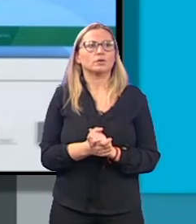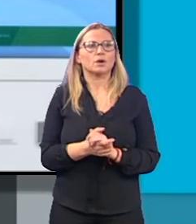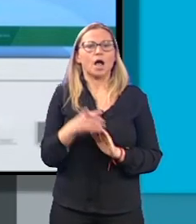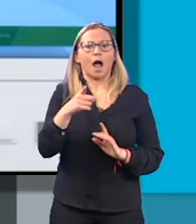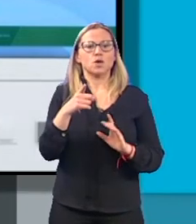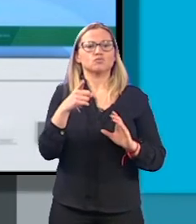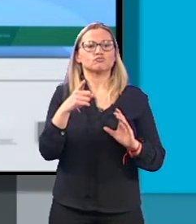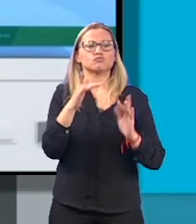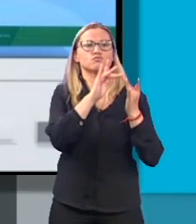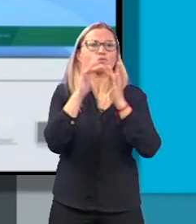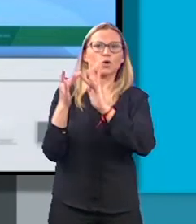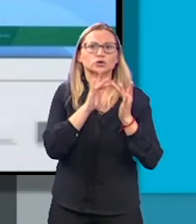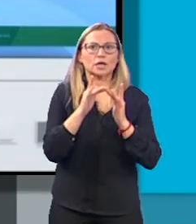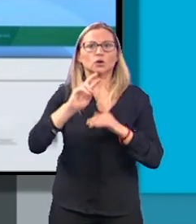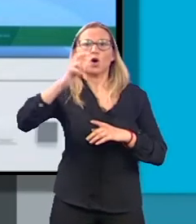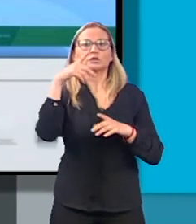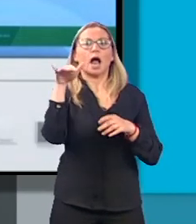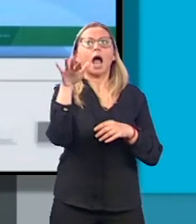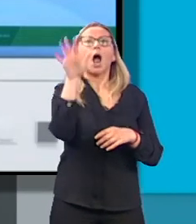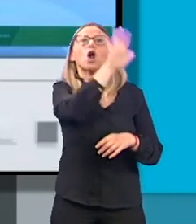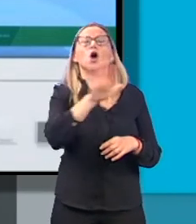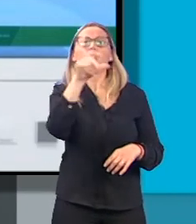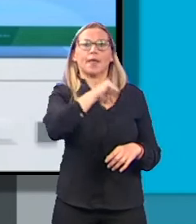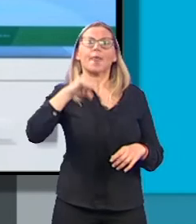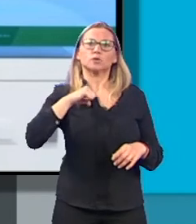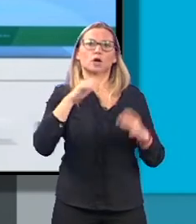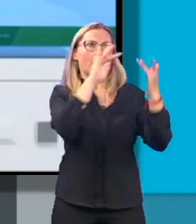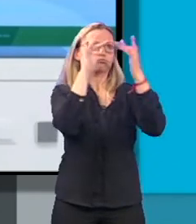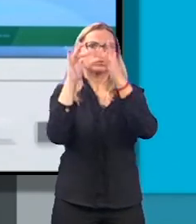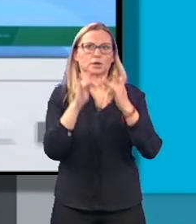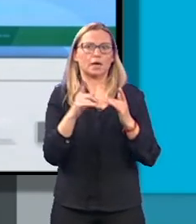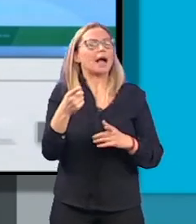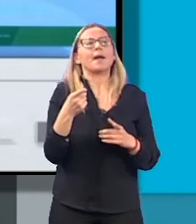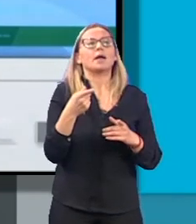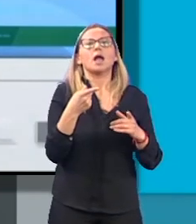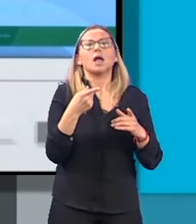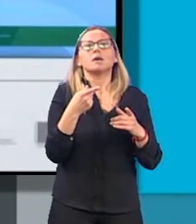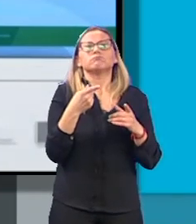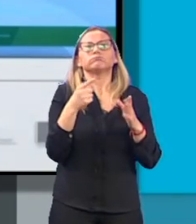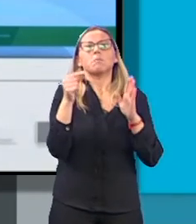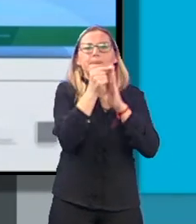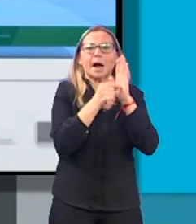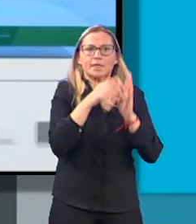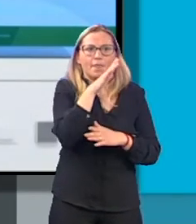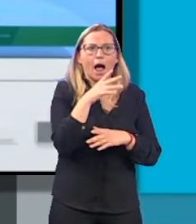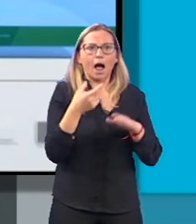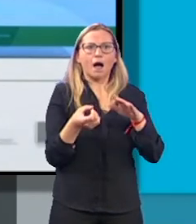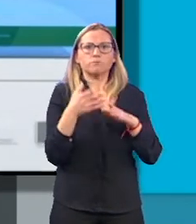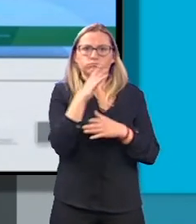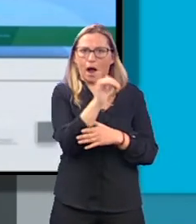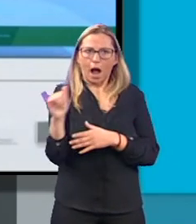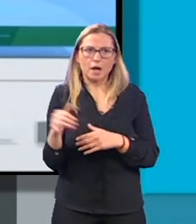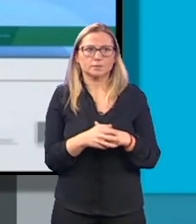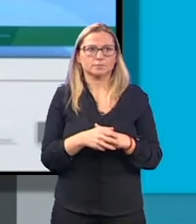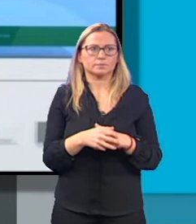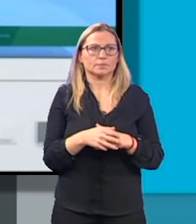contacto además con otras comunidades autónomas, en definitiva nosotros tenemos cualquier dispositivo preparado si hubiera un terremoto de un nivel más alto.